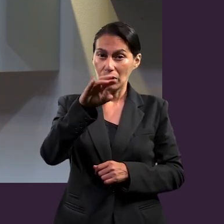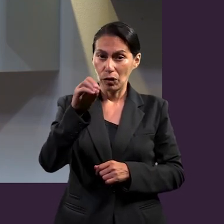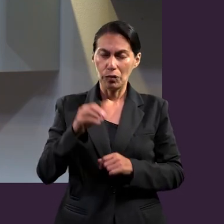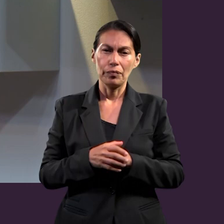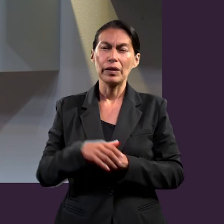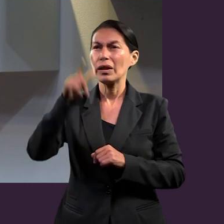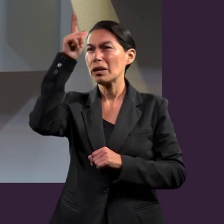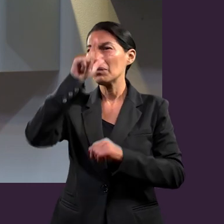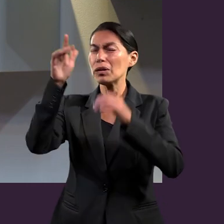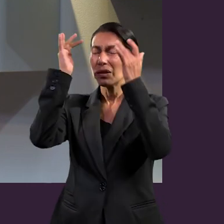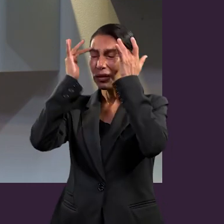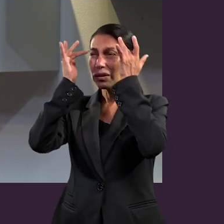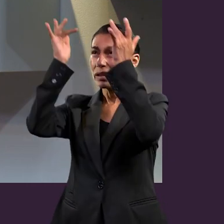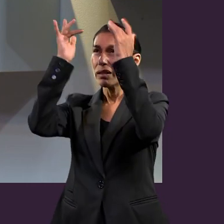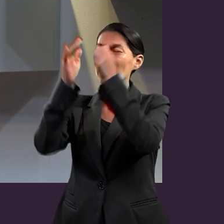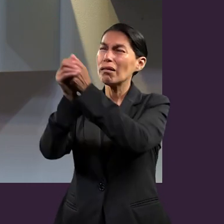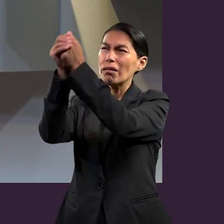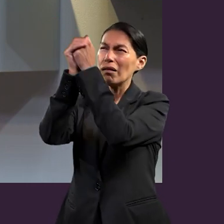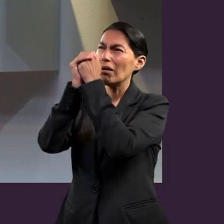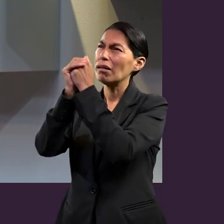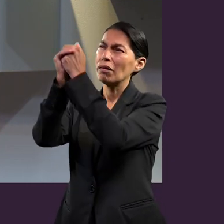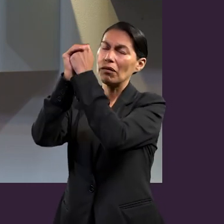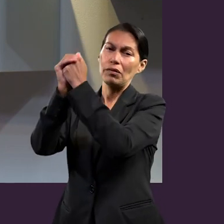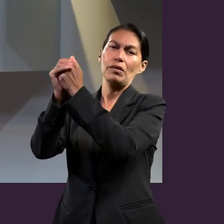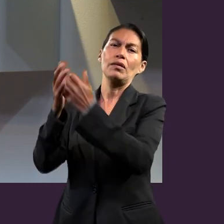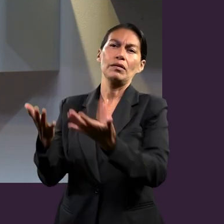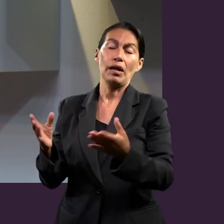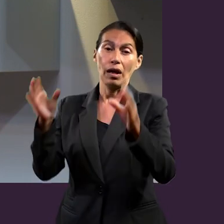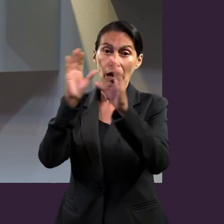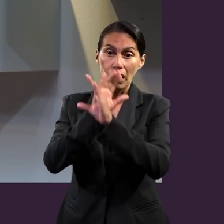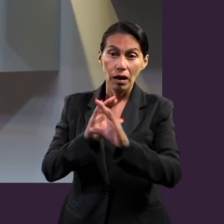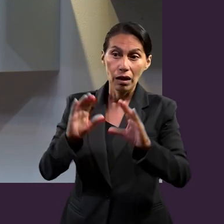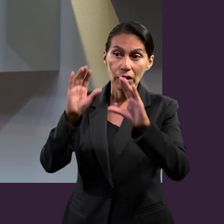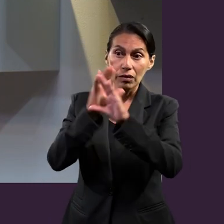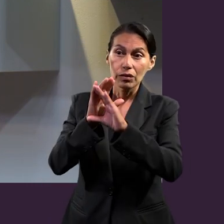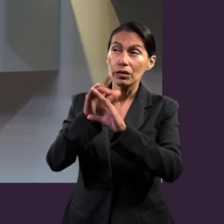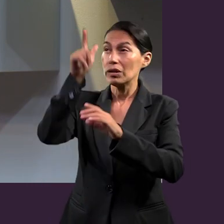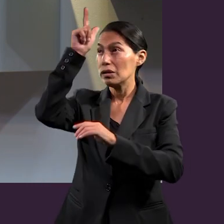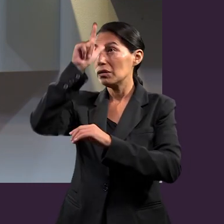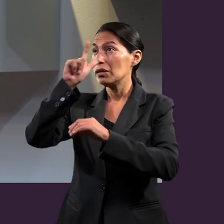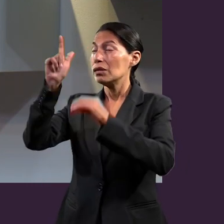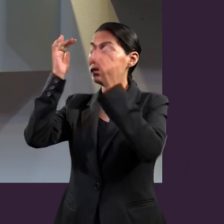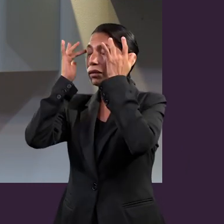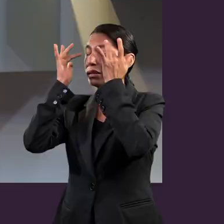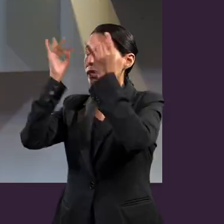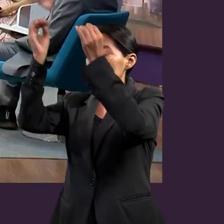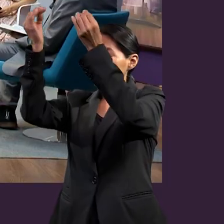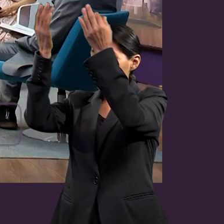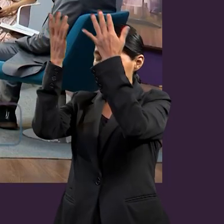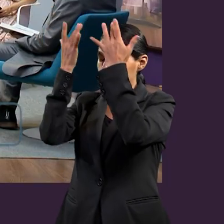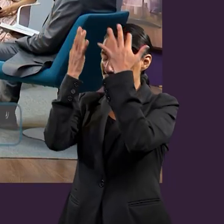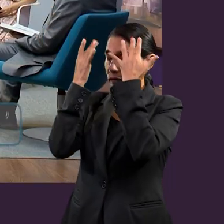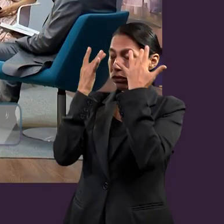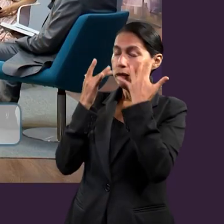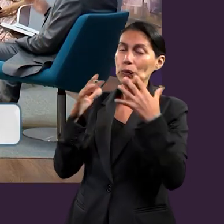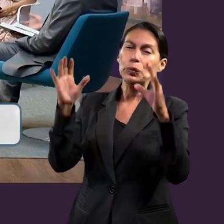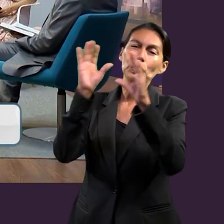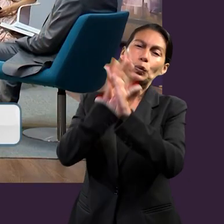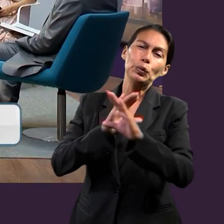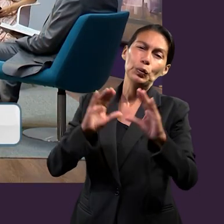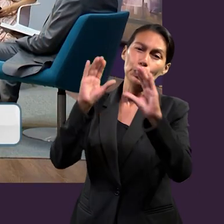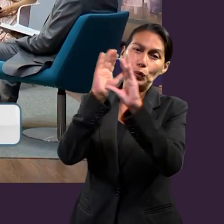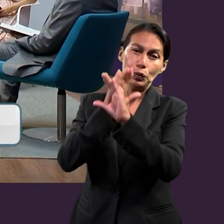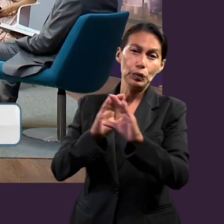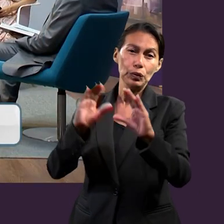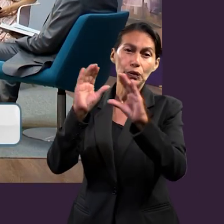Espíritu Santo en la adoración, ya que el término describe cantos inspirados o llenos del Espíritu Santo. Entonces, muchachos, ¿cómo